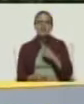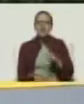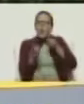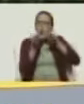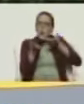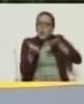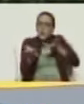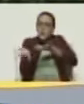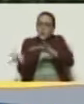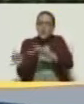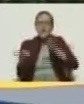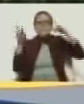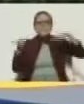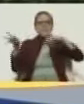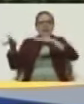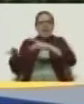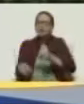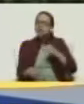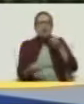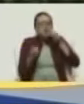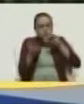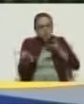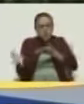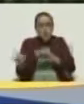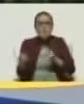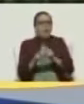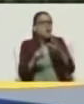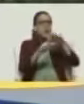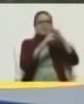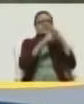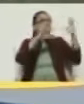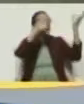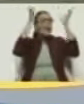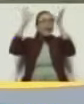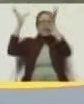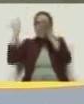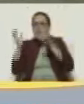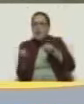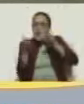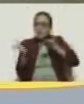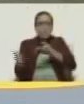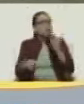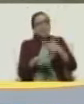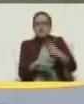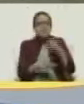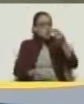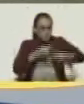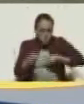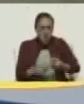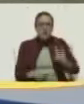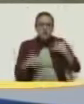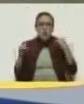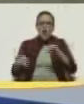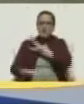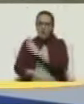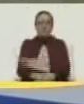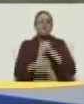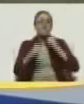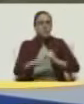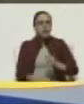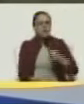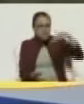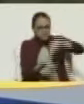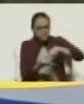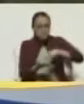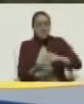sopla, sopla tempestad, que tengo fuerza para enfrentarse.